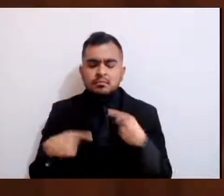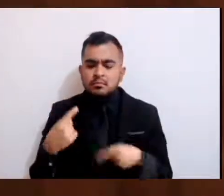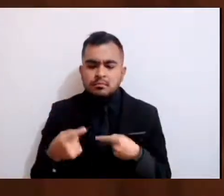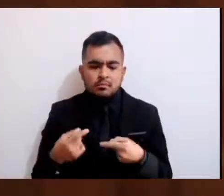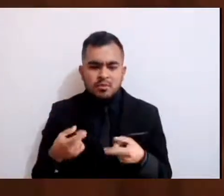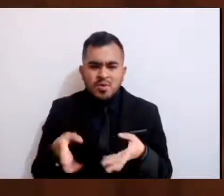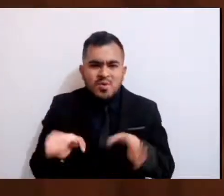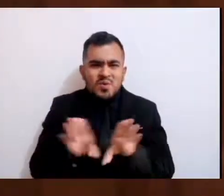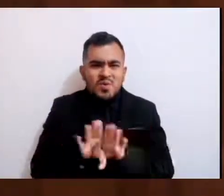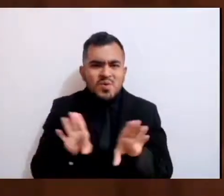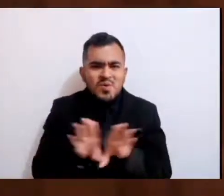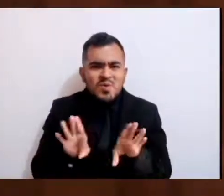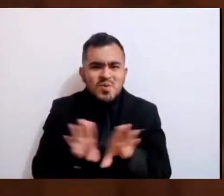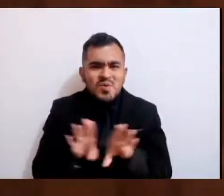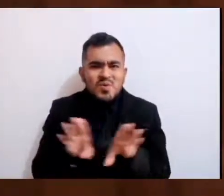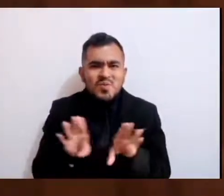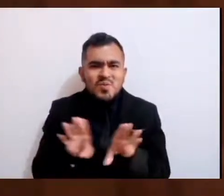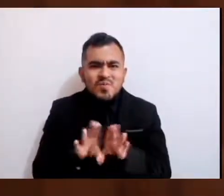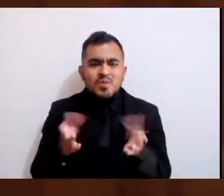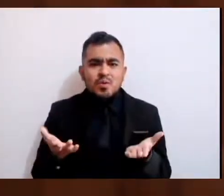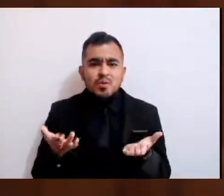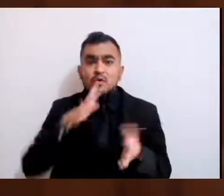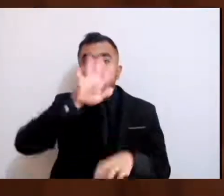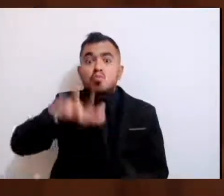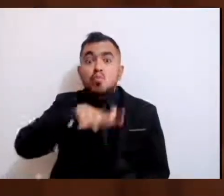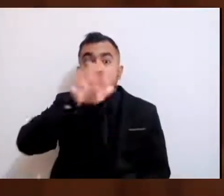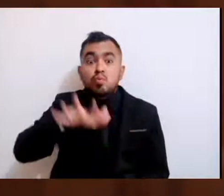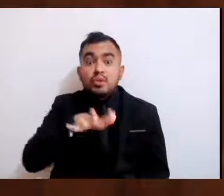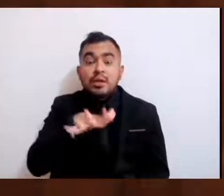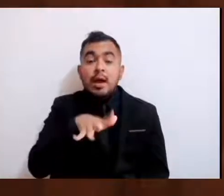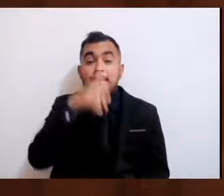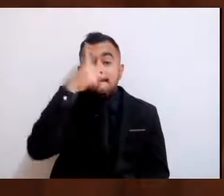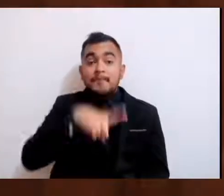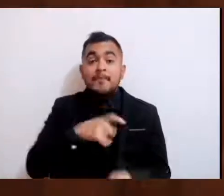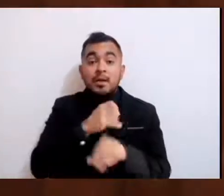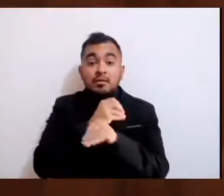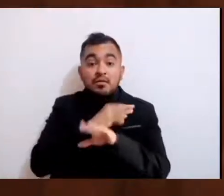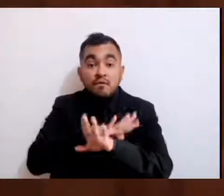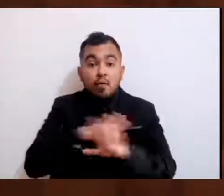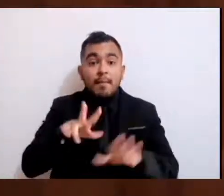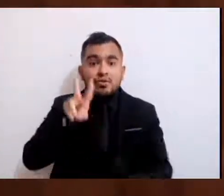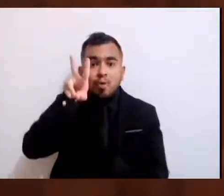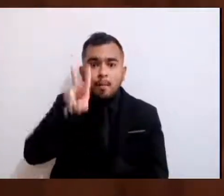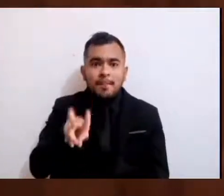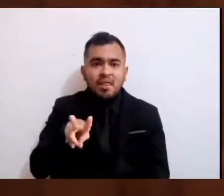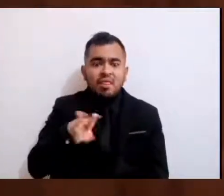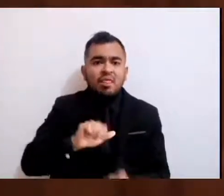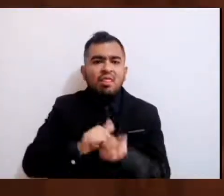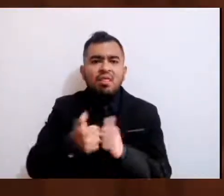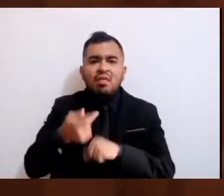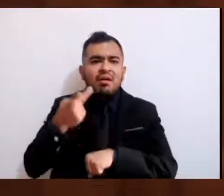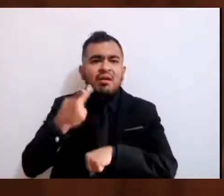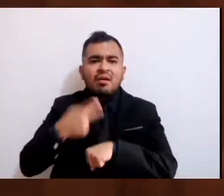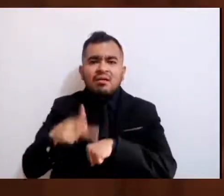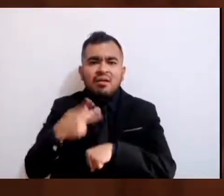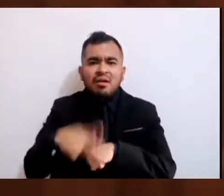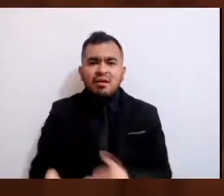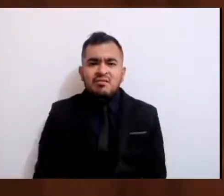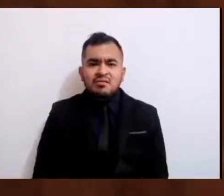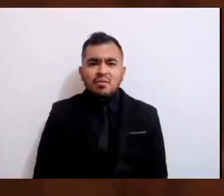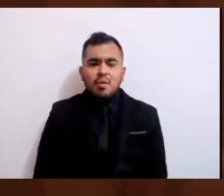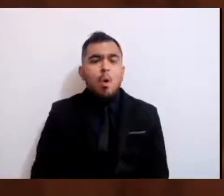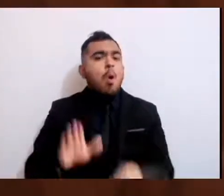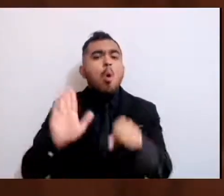se volvió una actividad de alto riesgo? porque el fomentar la libertad de